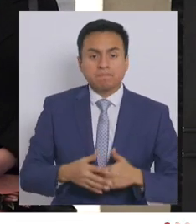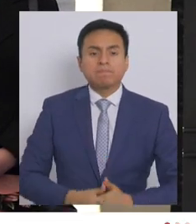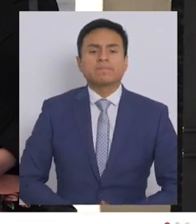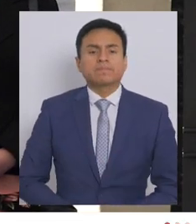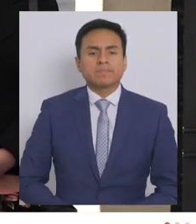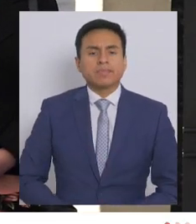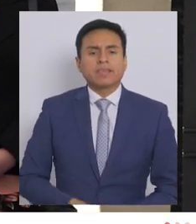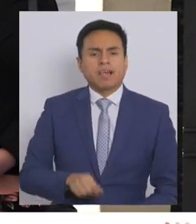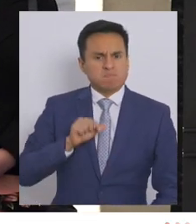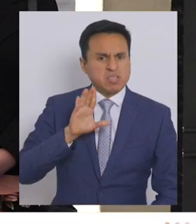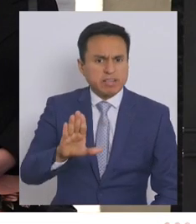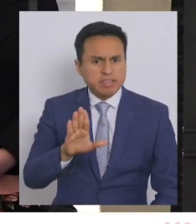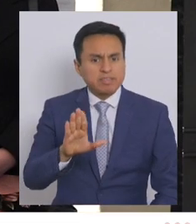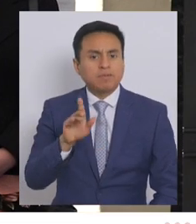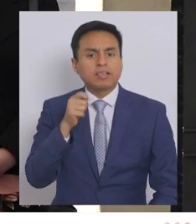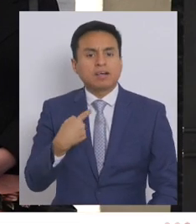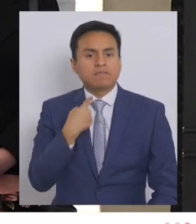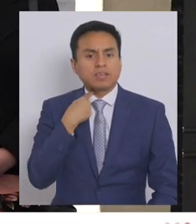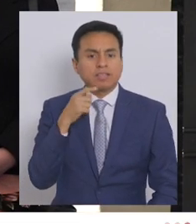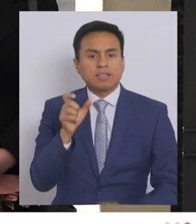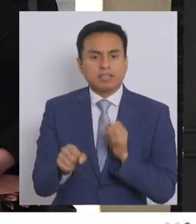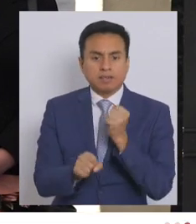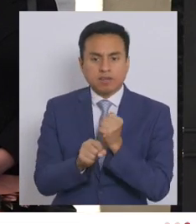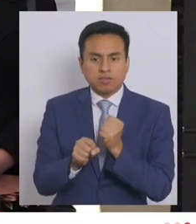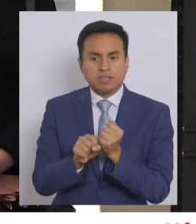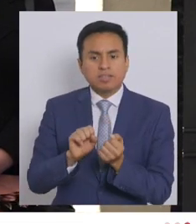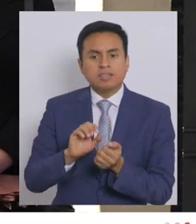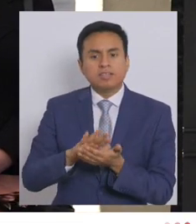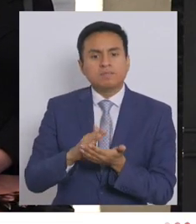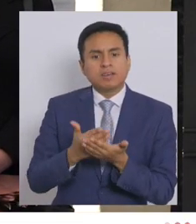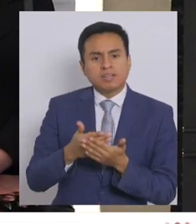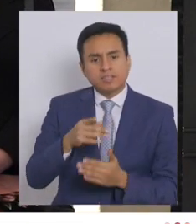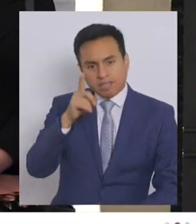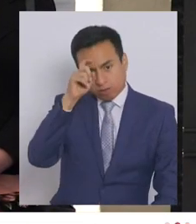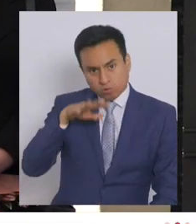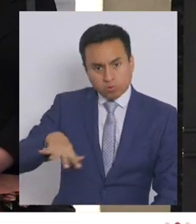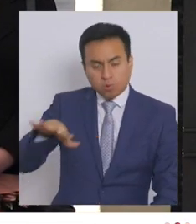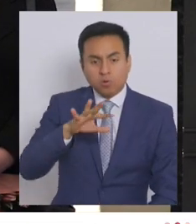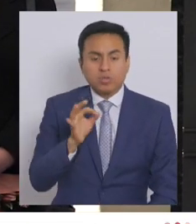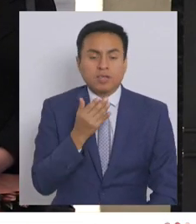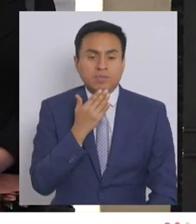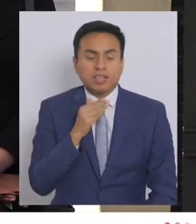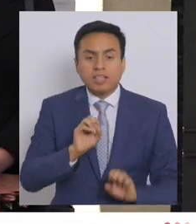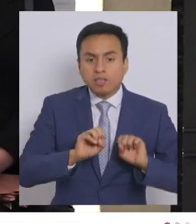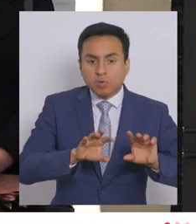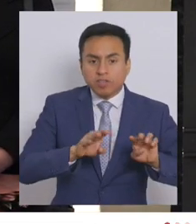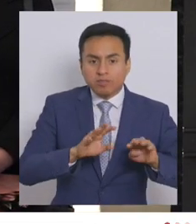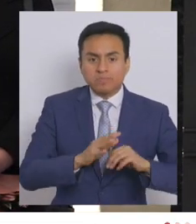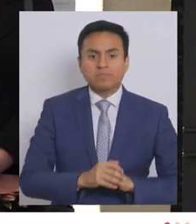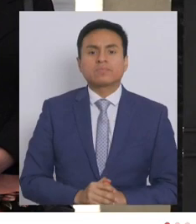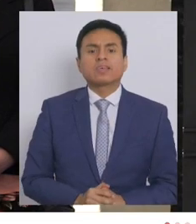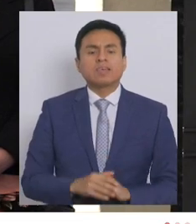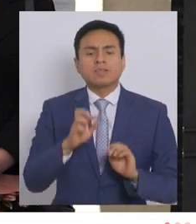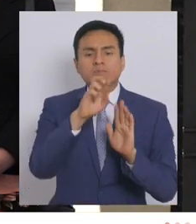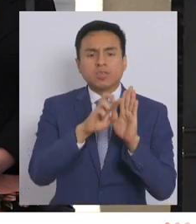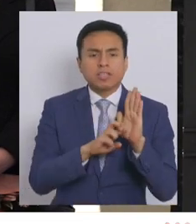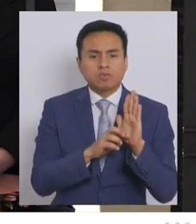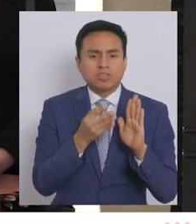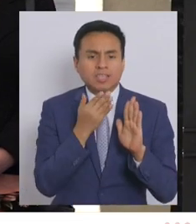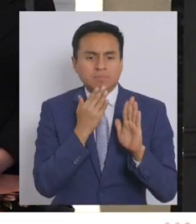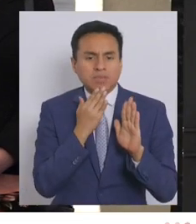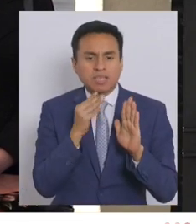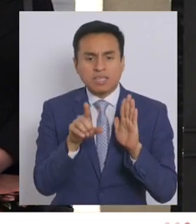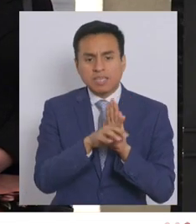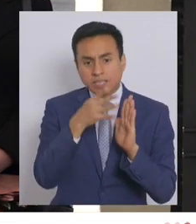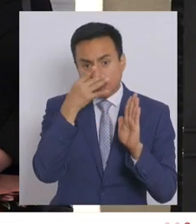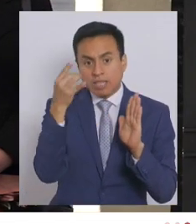cuando las amenazas afectan a trabajadores del sector de la salud o de la educación. El proyecto también establece como delito,